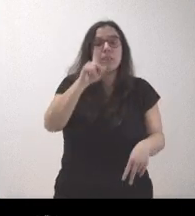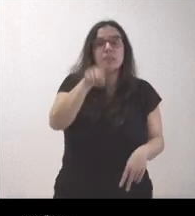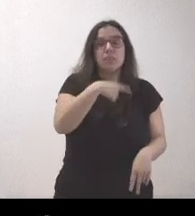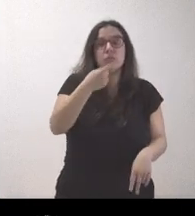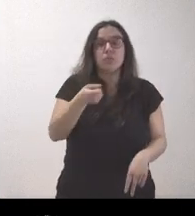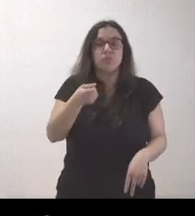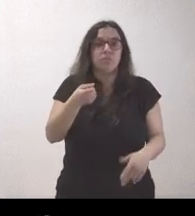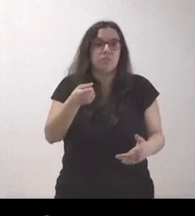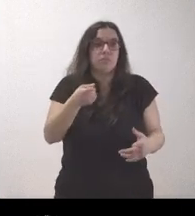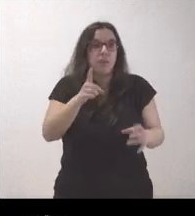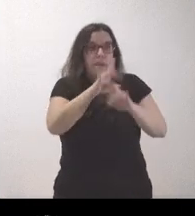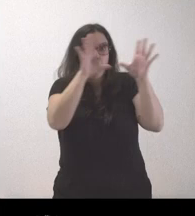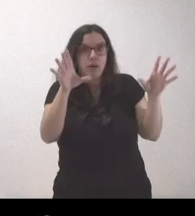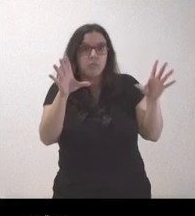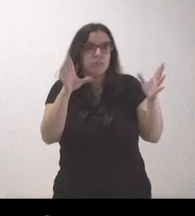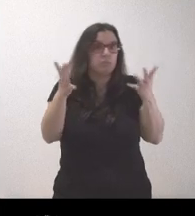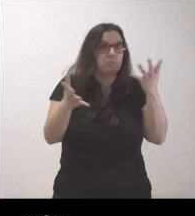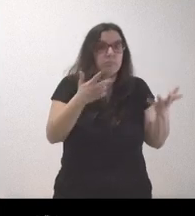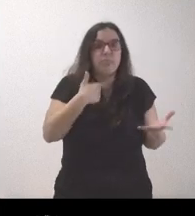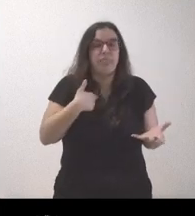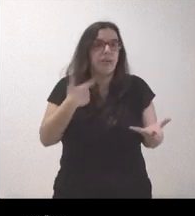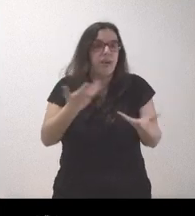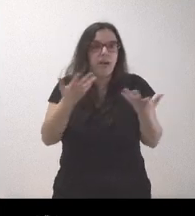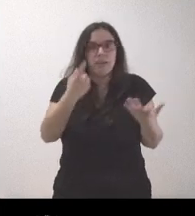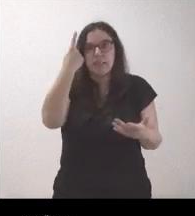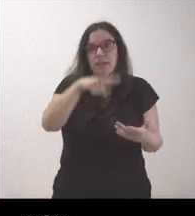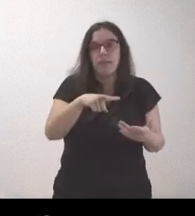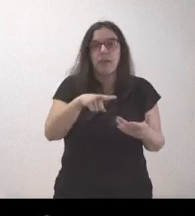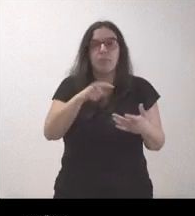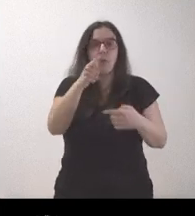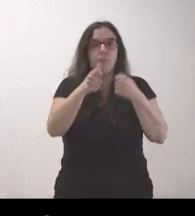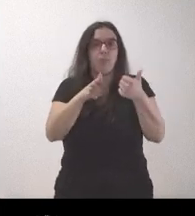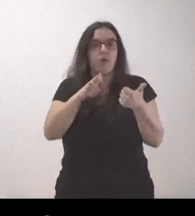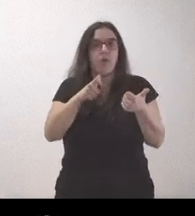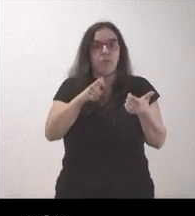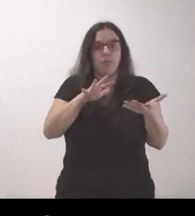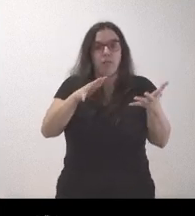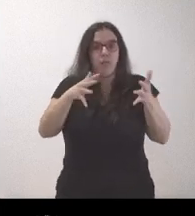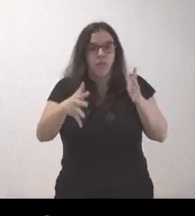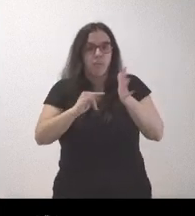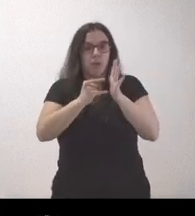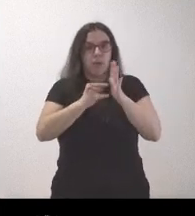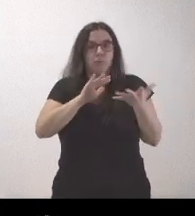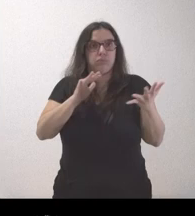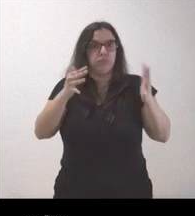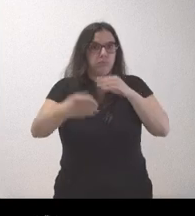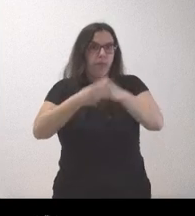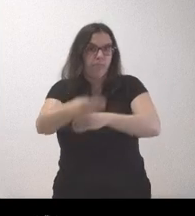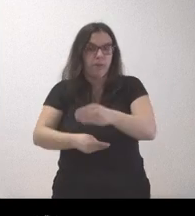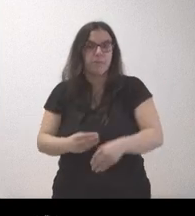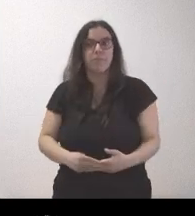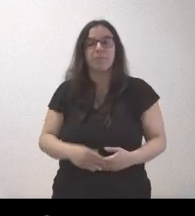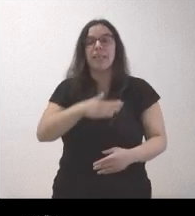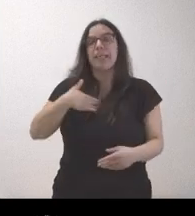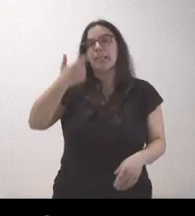Junta de Castilla y León se aclare para que se pueda ir convirtiendo en una realidad, al menos el proyecto de esta nueva comunicación. Quería